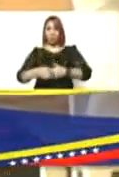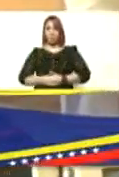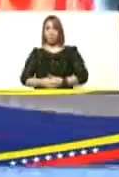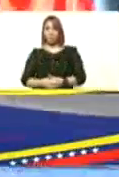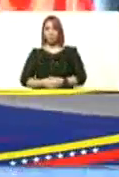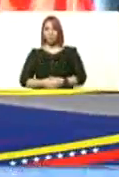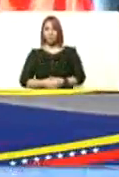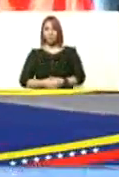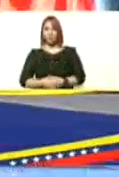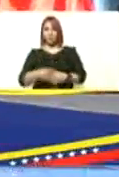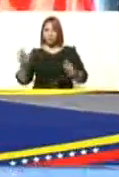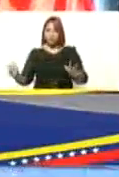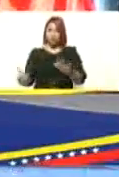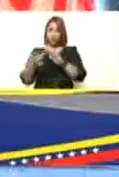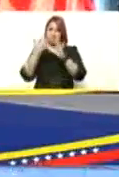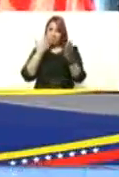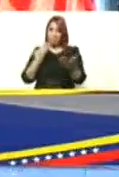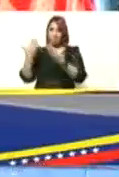adelante presidente